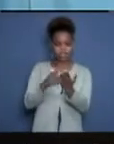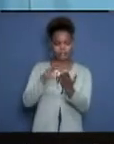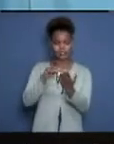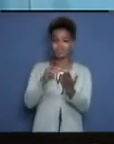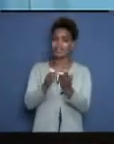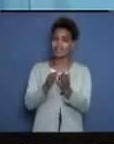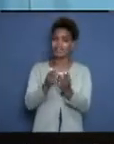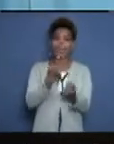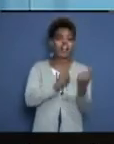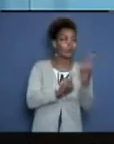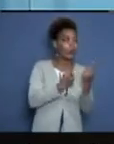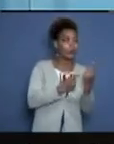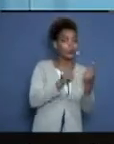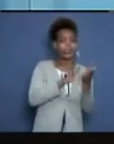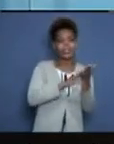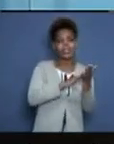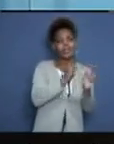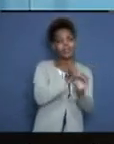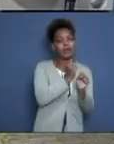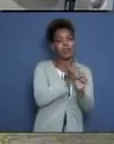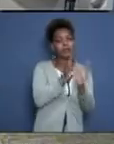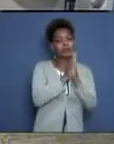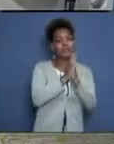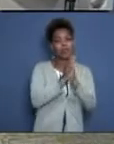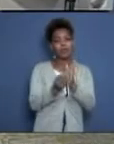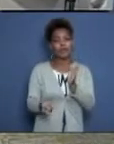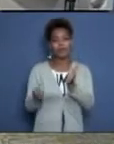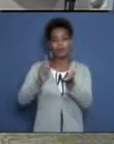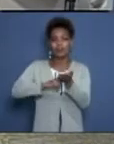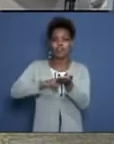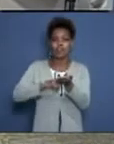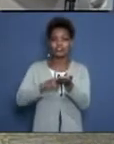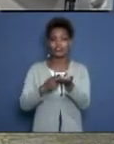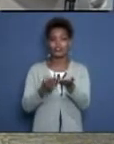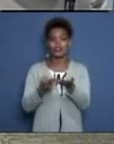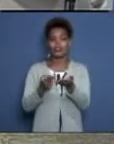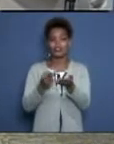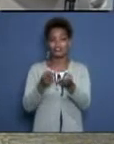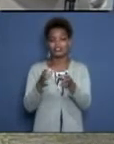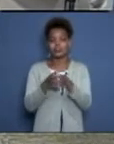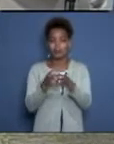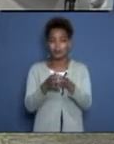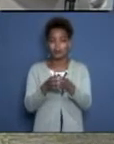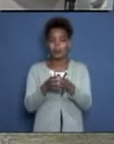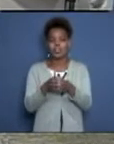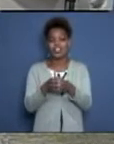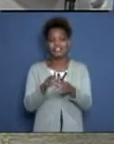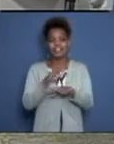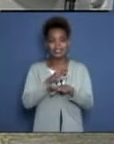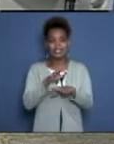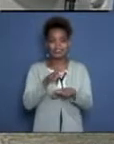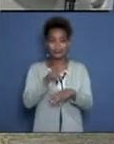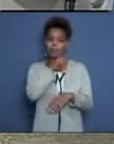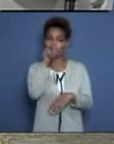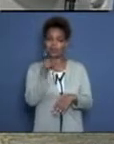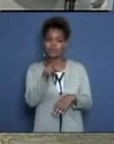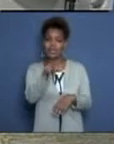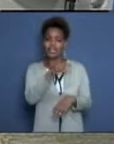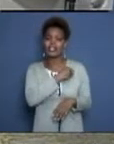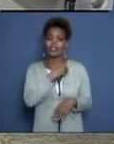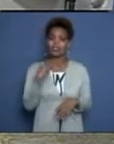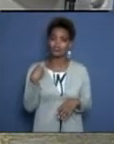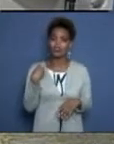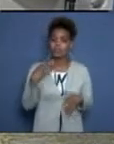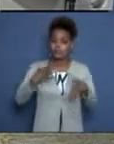y por favor preguntarle al doctor Frank, ya conocen hasta el nombre, al doctor Frank, ¿cuál es la situación que tenemos? Porque se había dicho